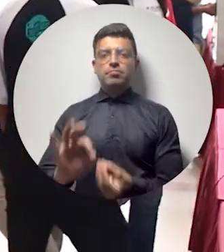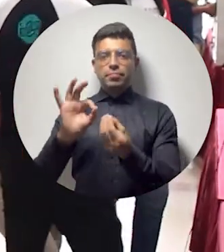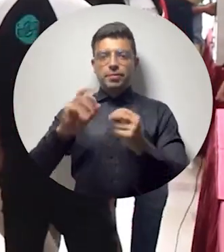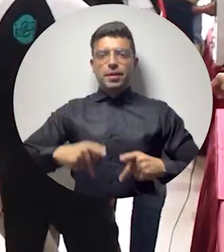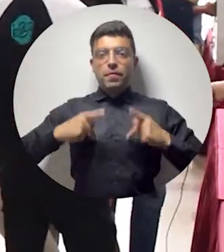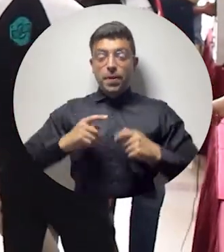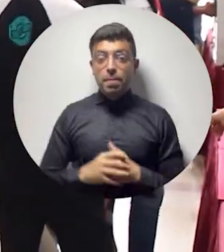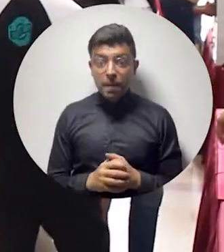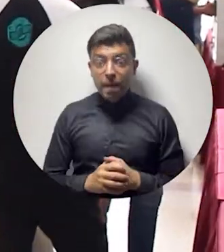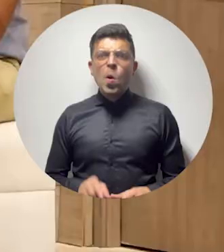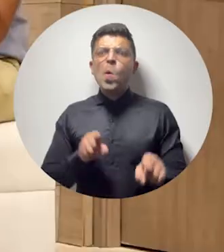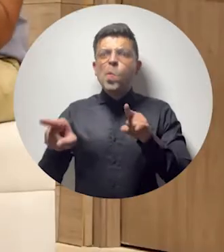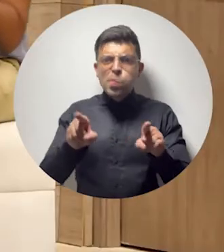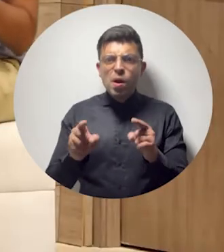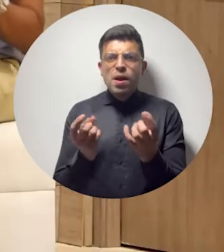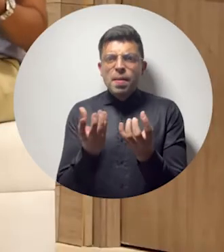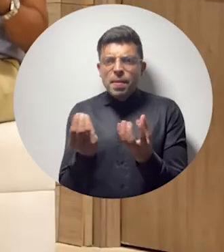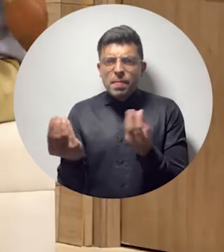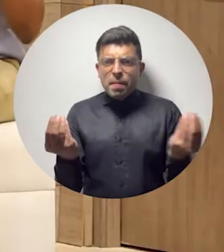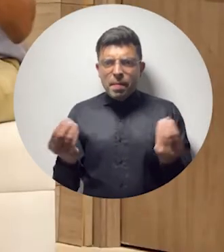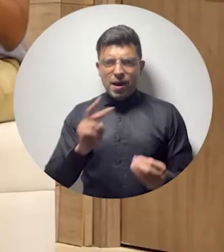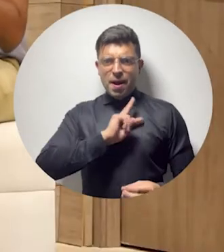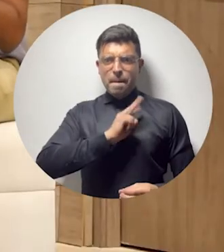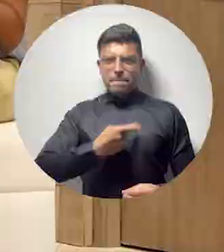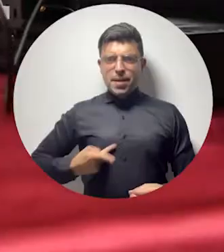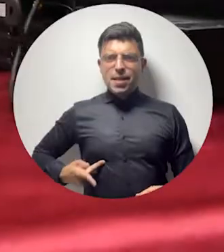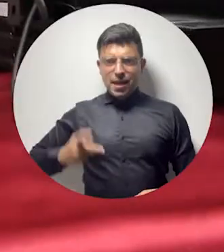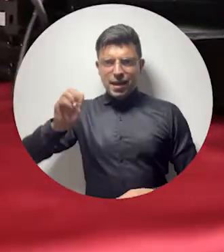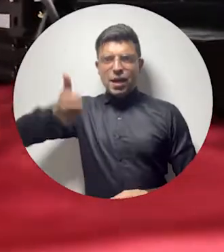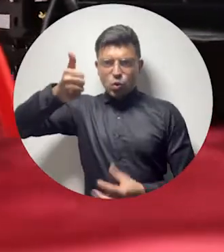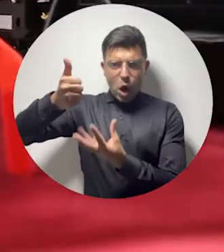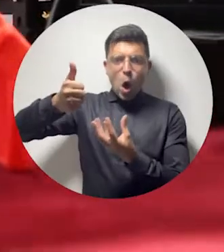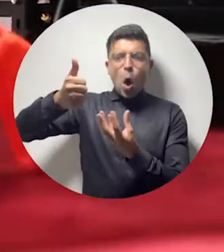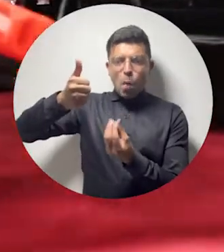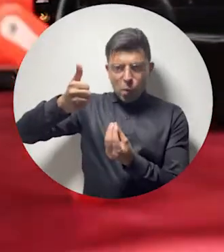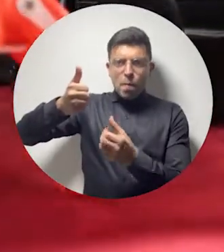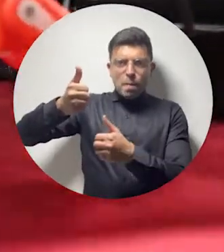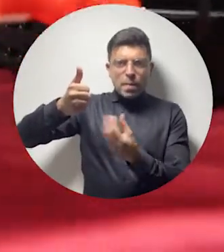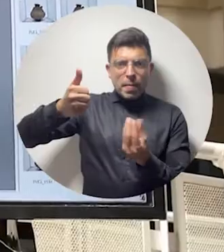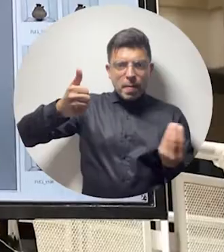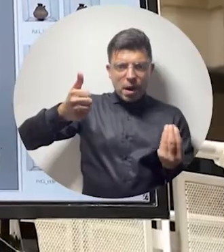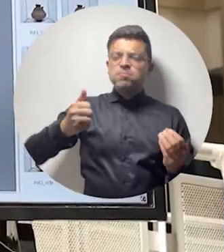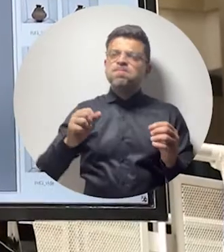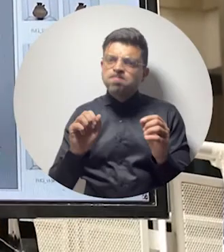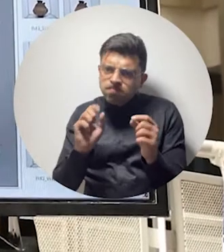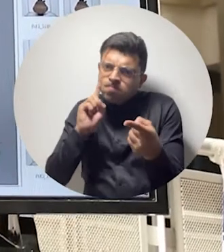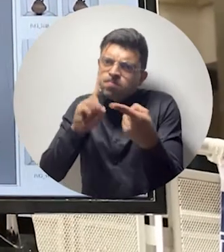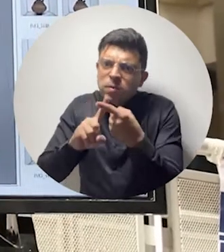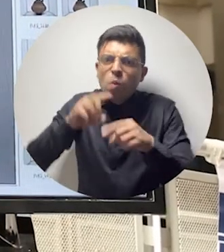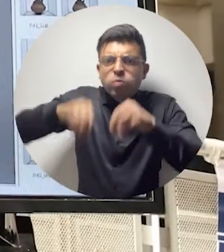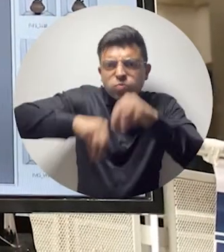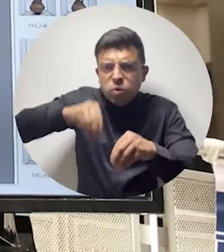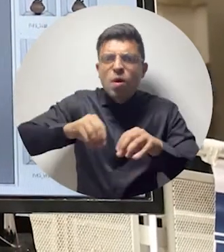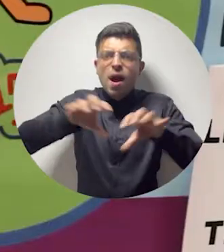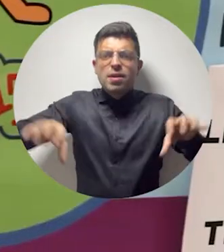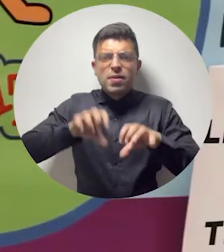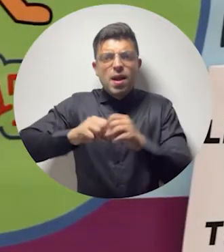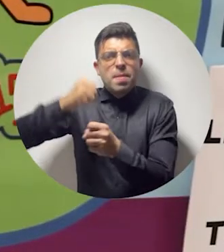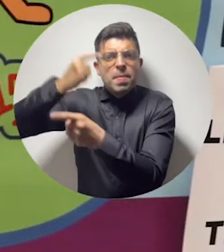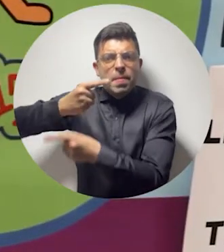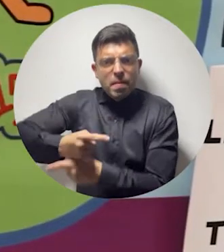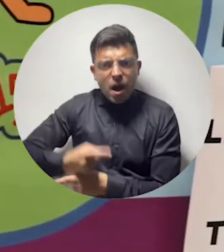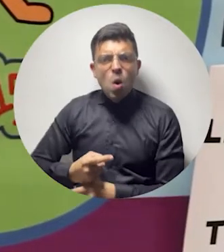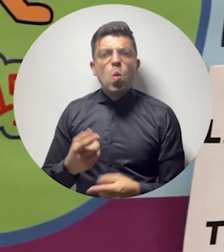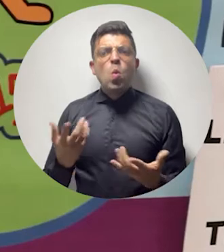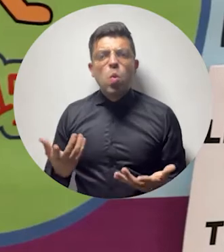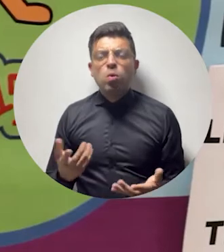digamos, amplia. Converge la ciencia, la tecnología, la innovación, el emprendimiento, las artes y la cultura. En